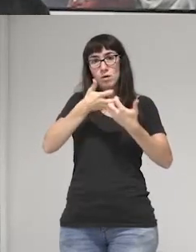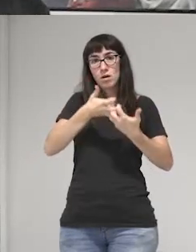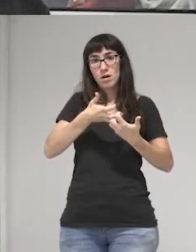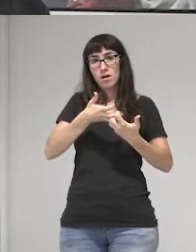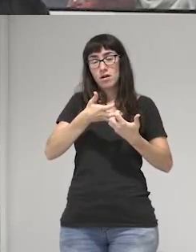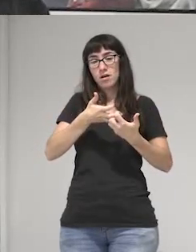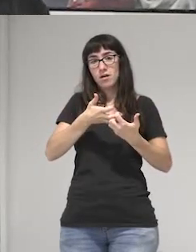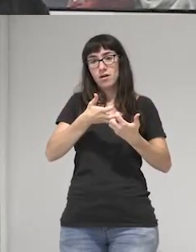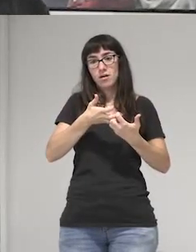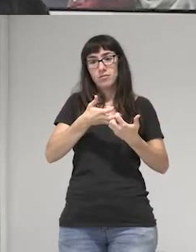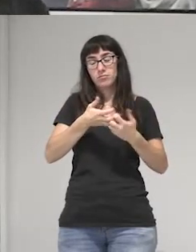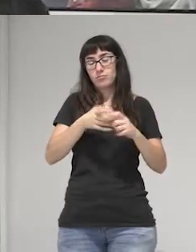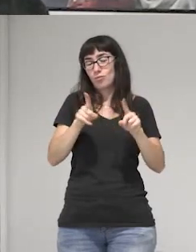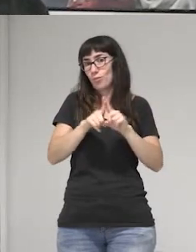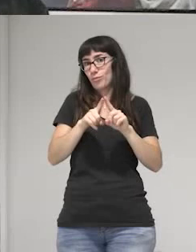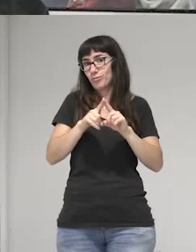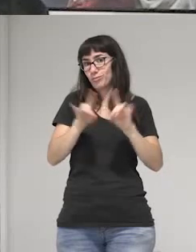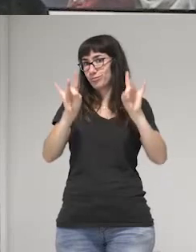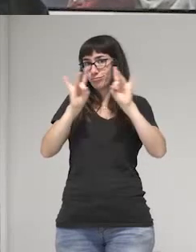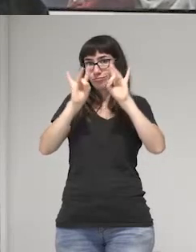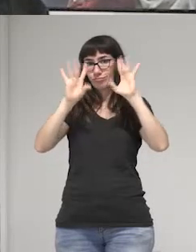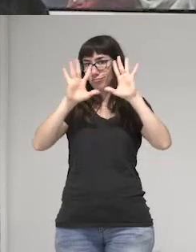pues sí es impresionante.